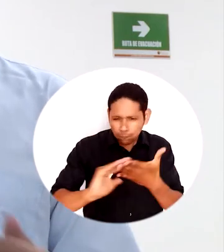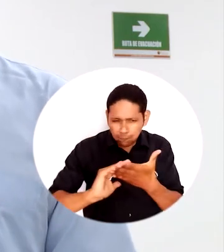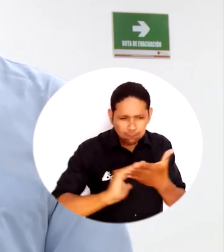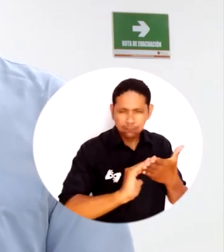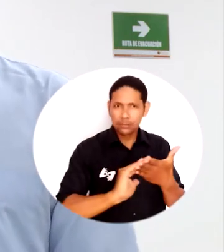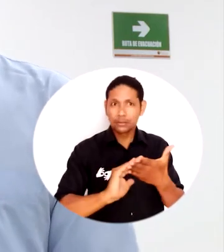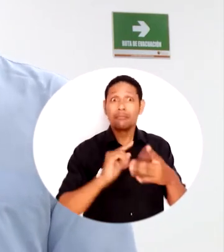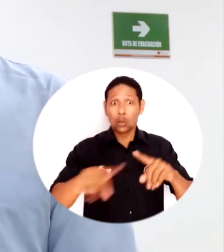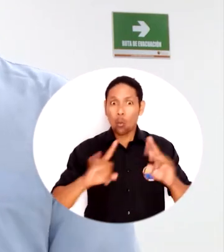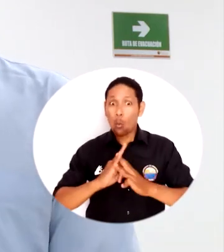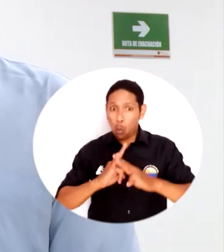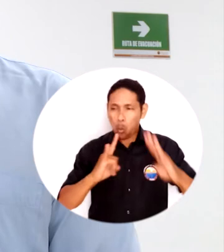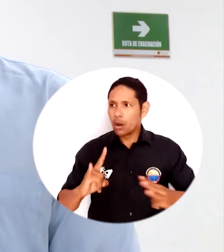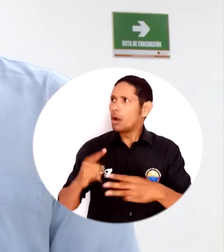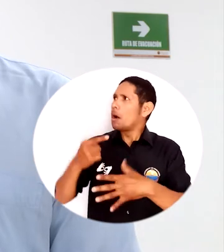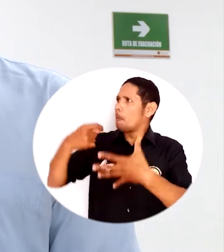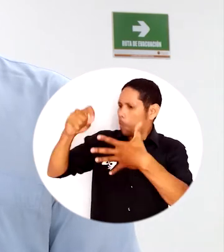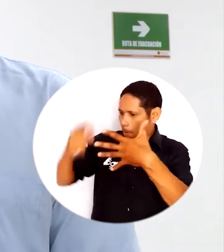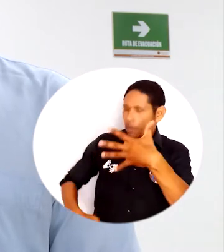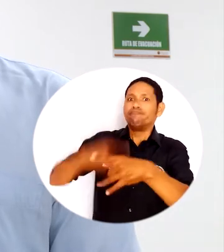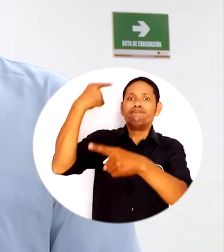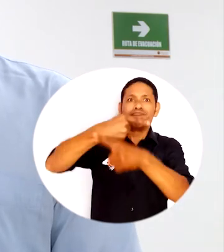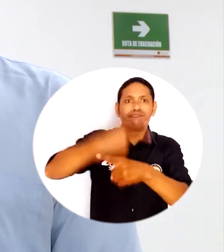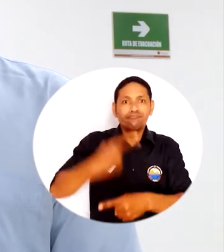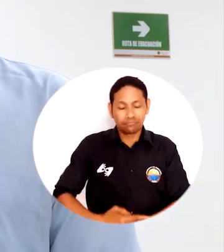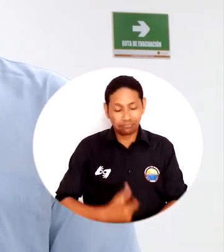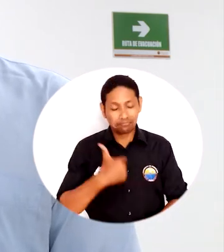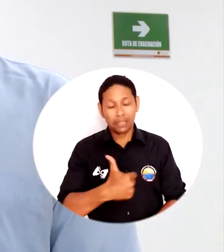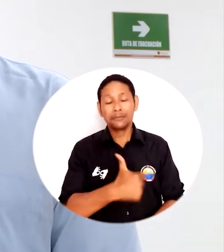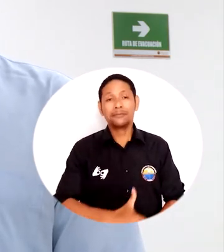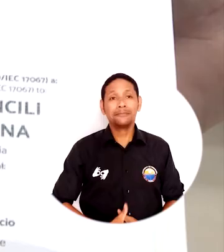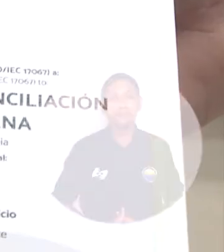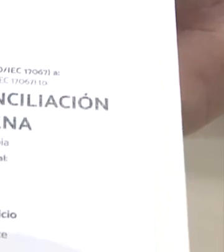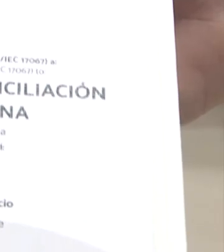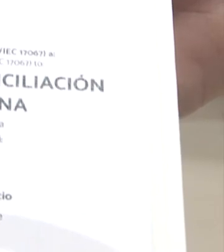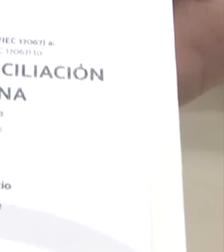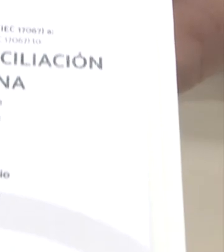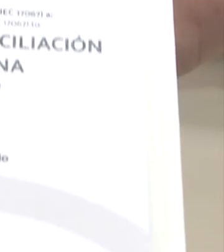búsqueda de los hallazgos, pero sin embargo la universidad cumplió con todos los requisitos establecidos por la norma.